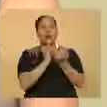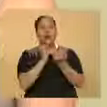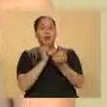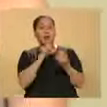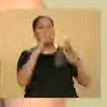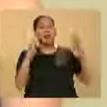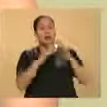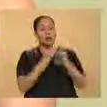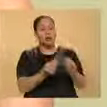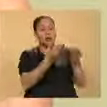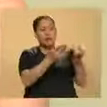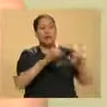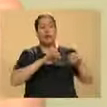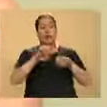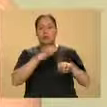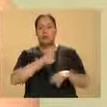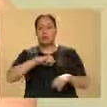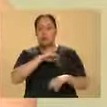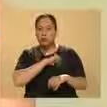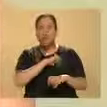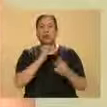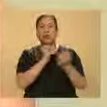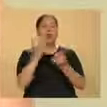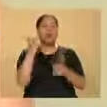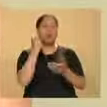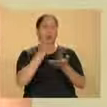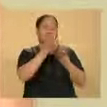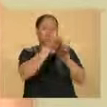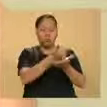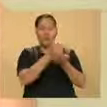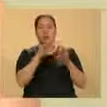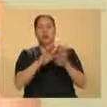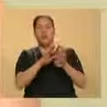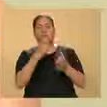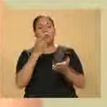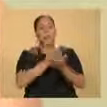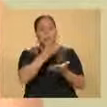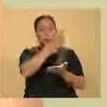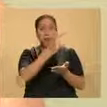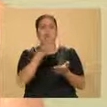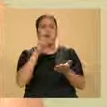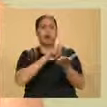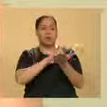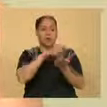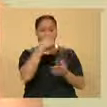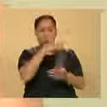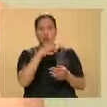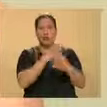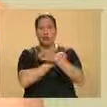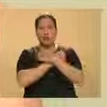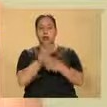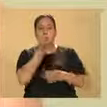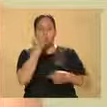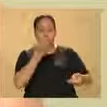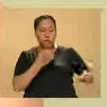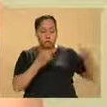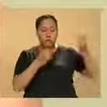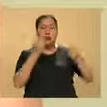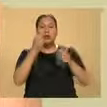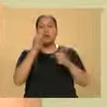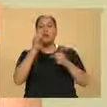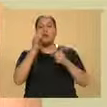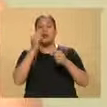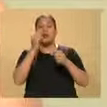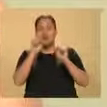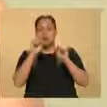de vivienda, empleo, salud, orientación legal, exención de pagos y derechos y educación de parte de la Secretaría de